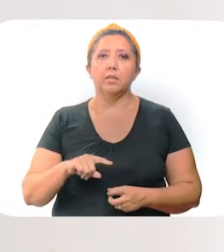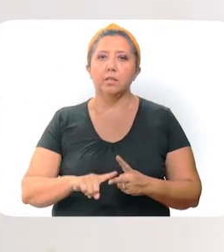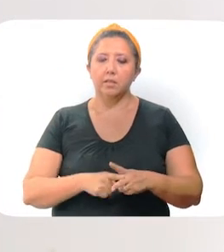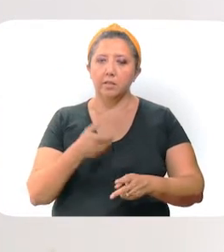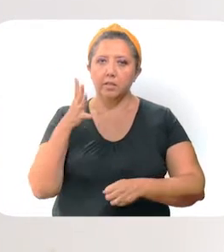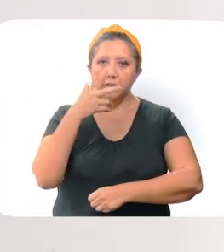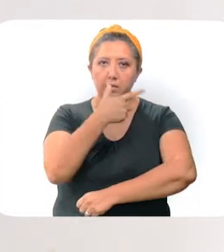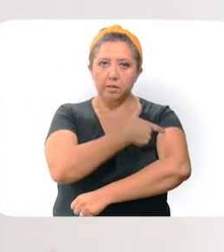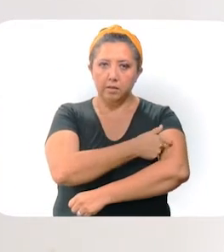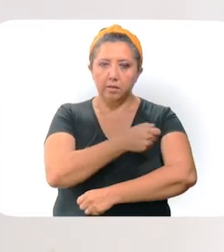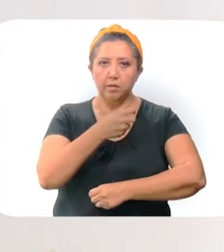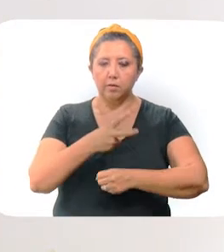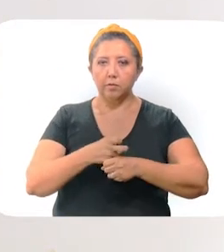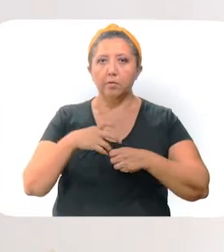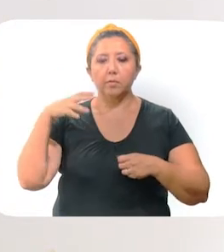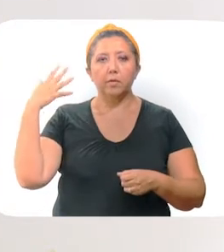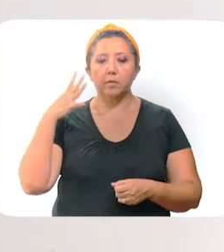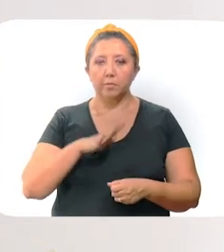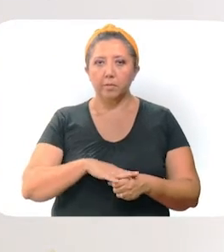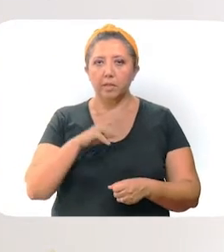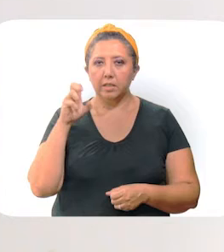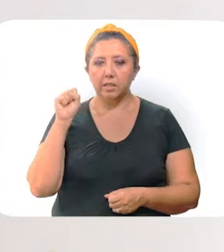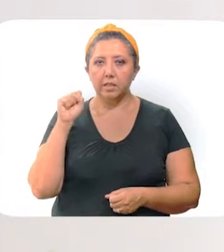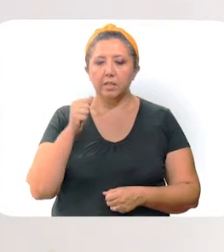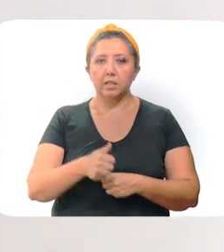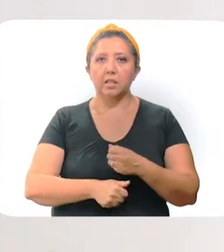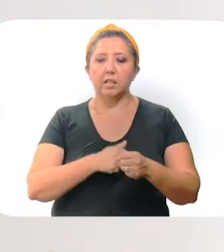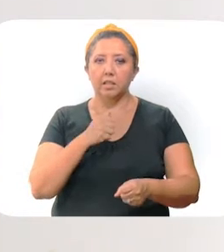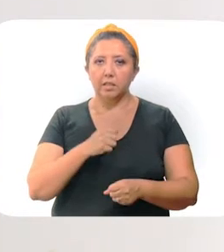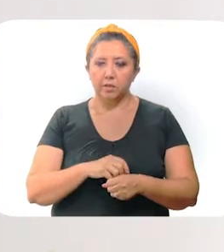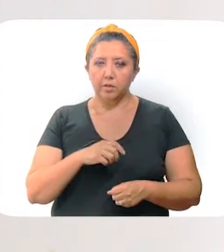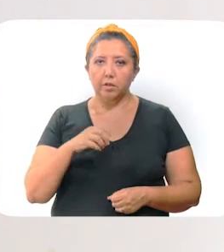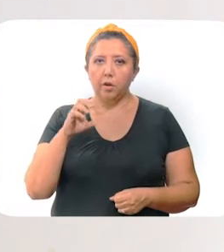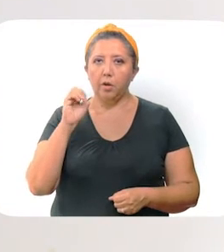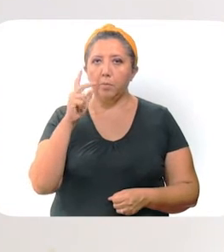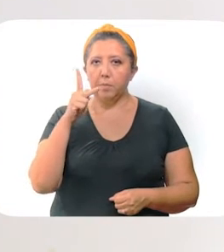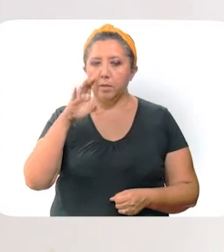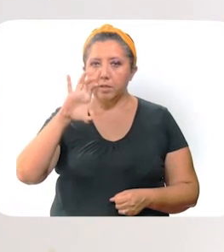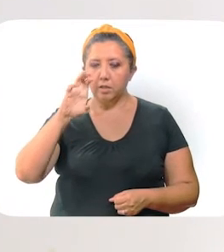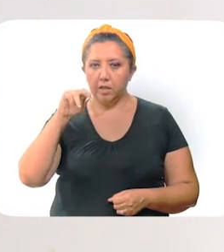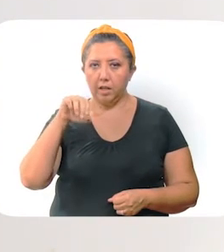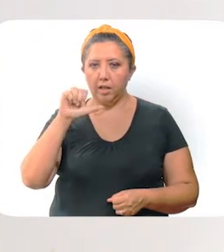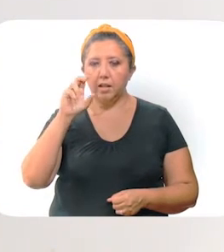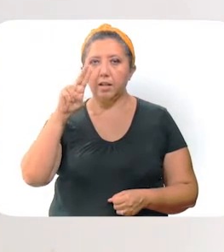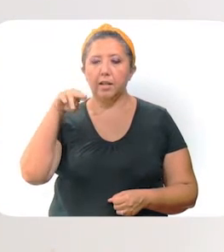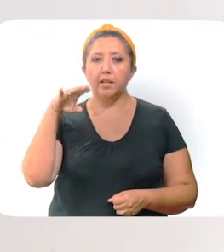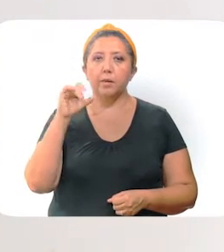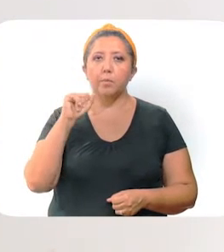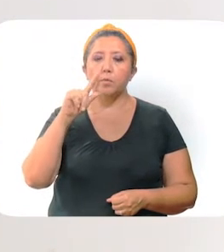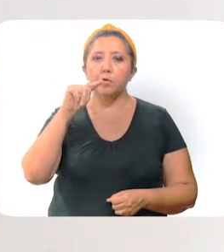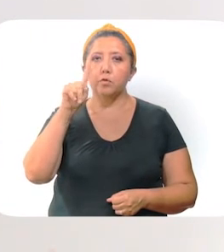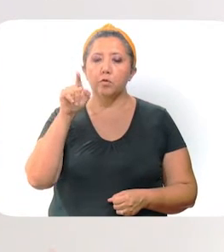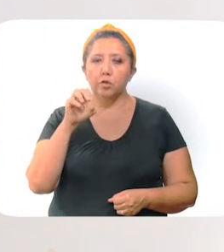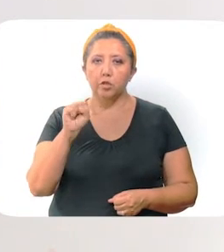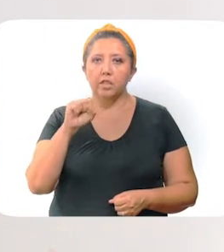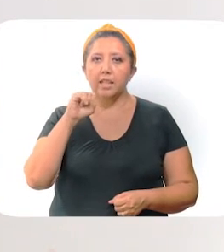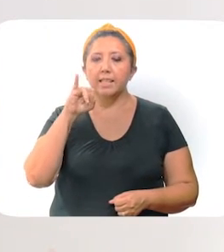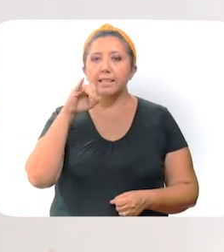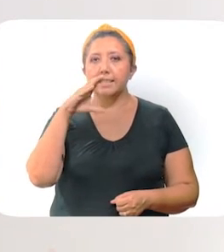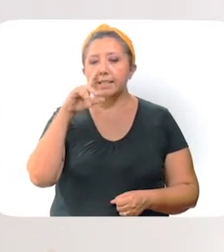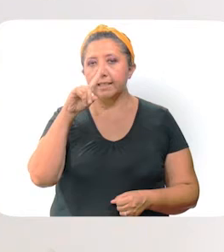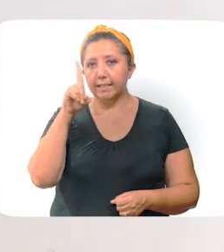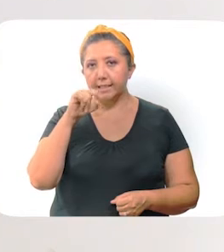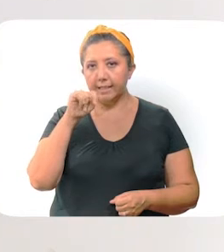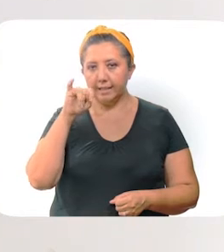aplicación de la segunda dosis para adultos mayores de más de 60 años en Opichén, Acanqué, Buxotz, Chemash, Sitás,